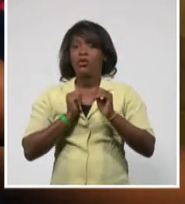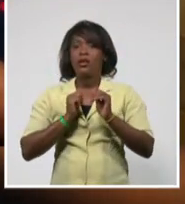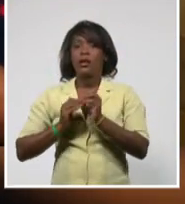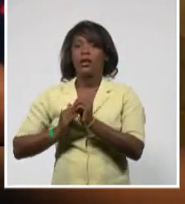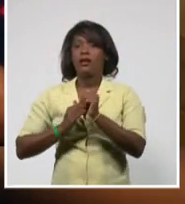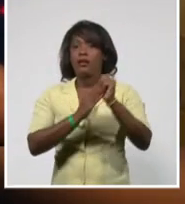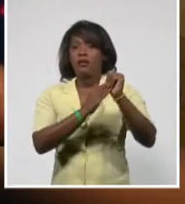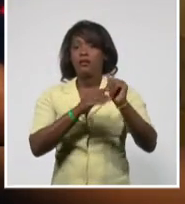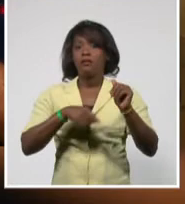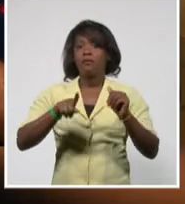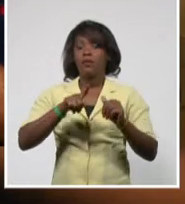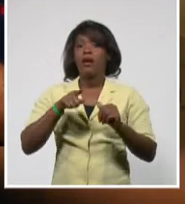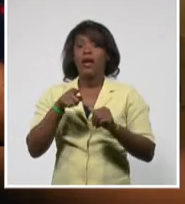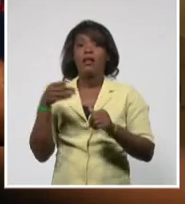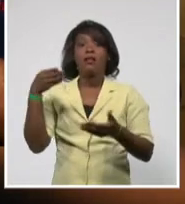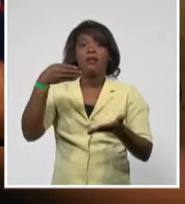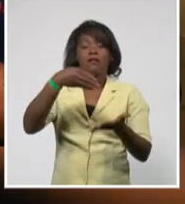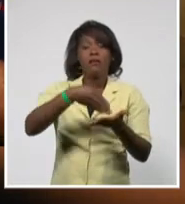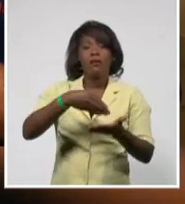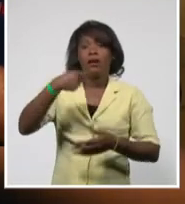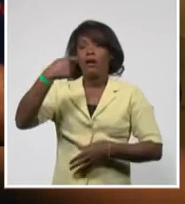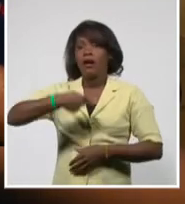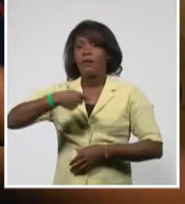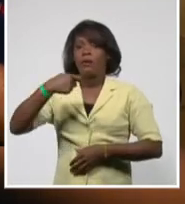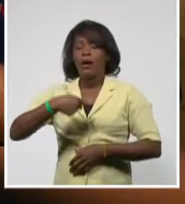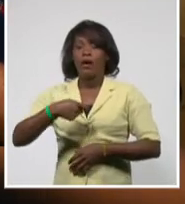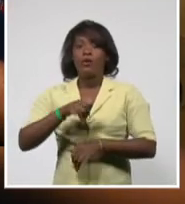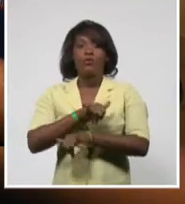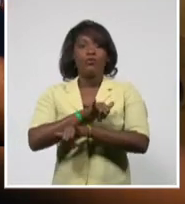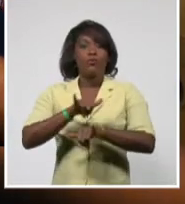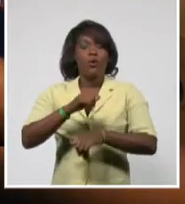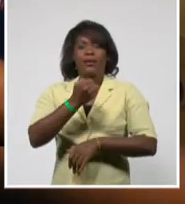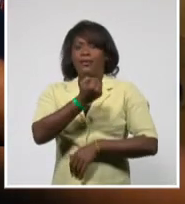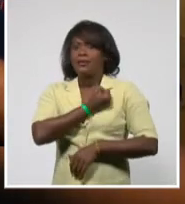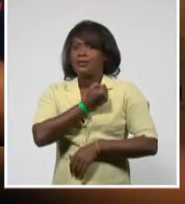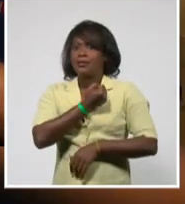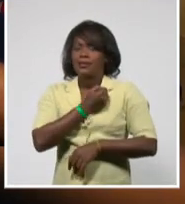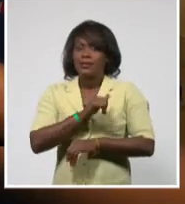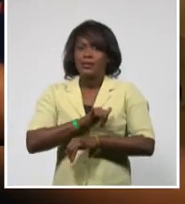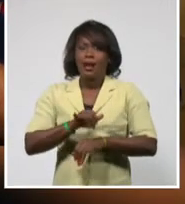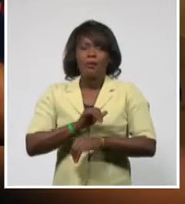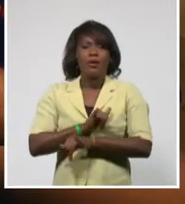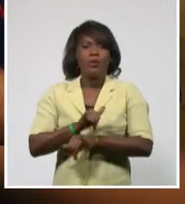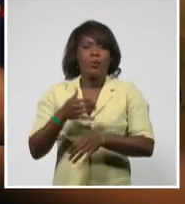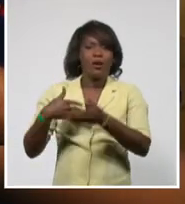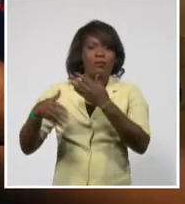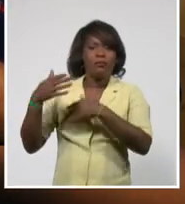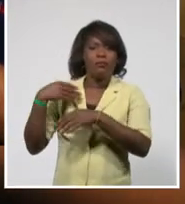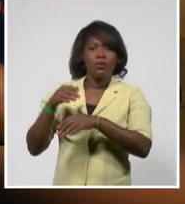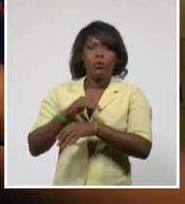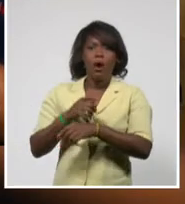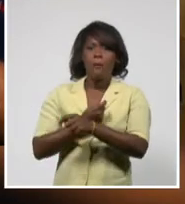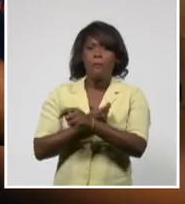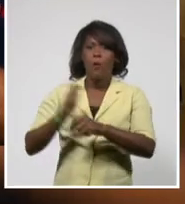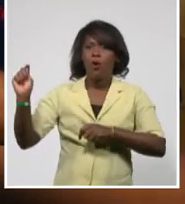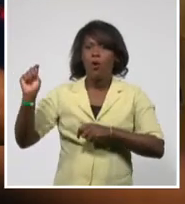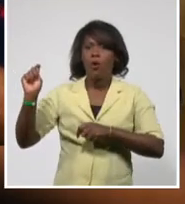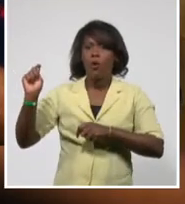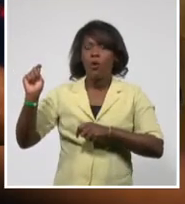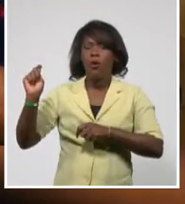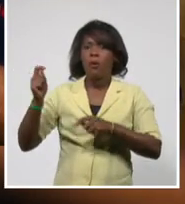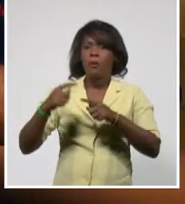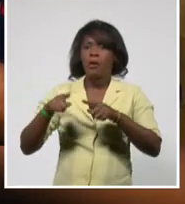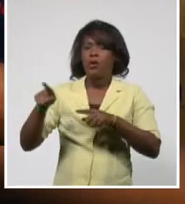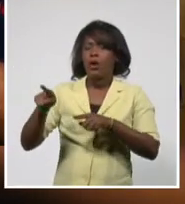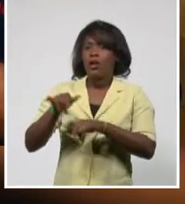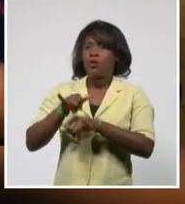al Tribunal Supremo Electoral, con el que Evo, sacado del poder en noviembre pasado por un golpe de Estado, no podrá ser candidato